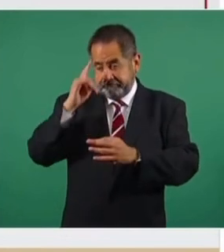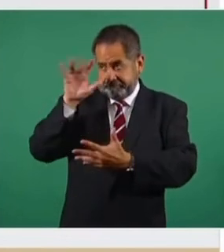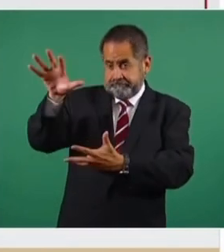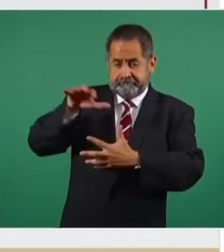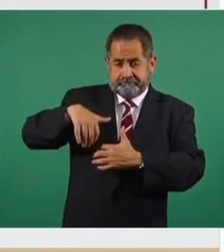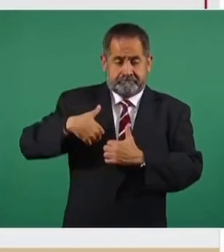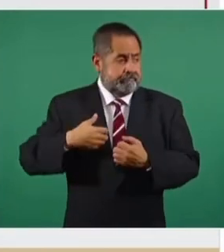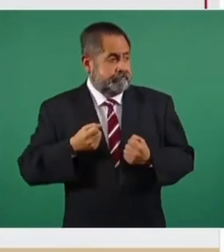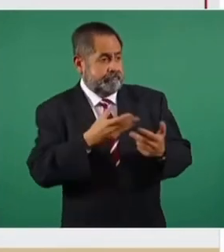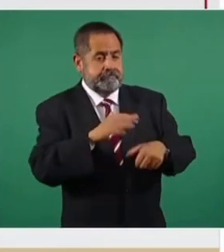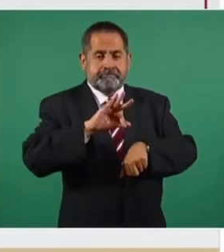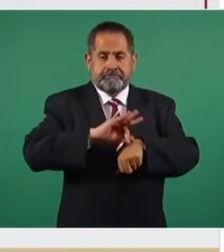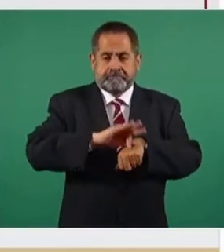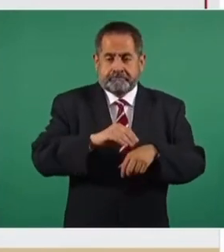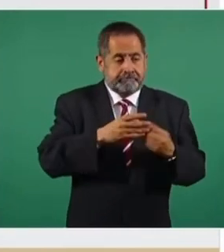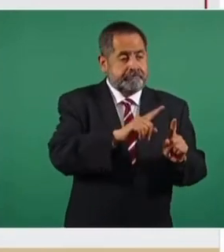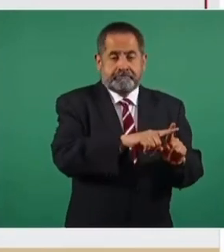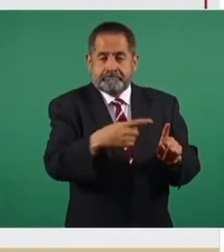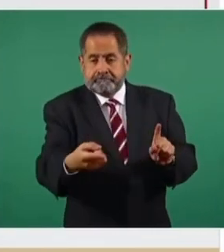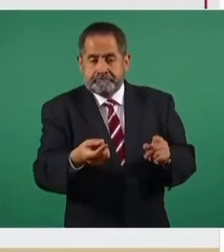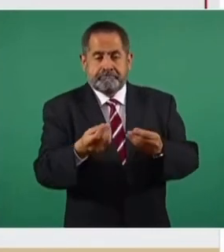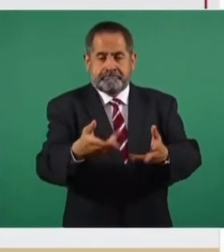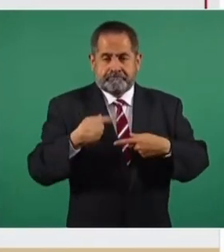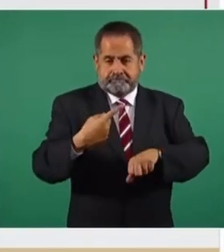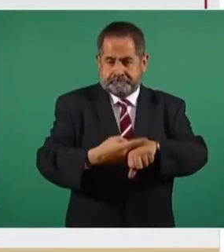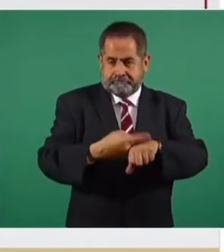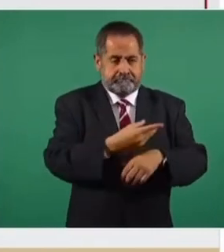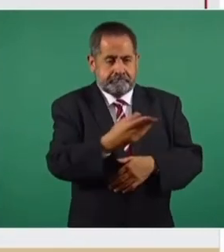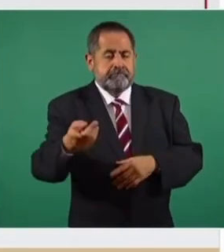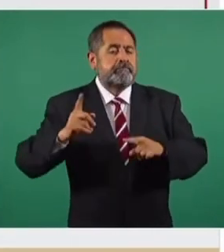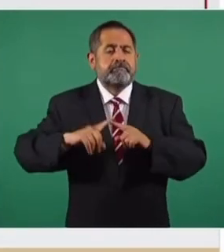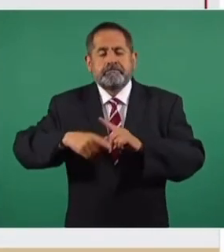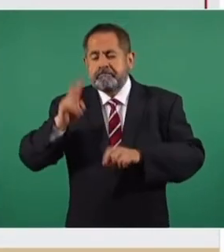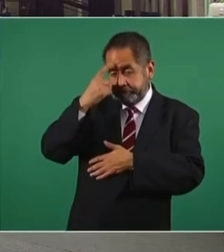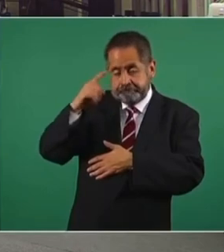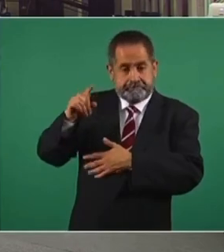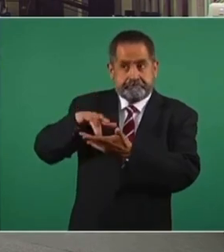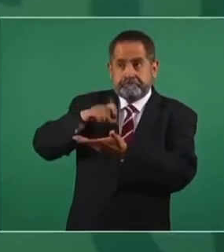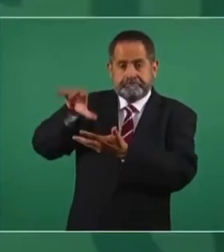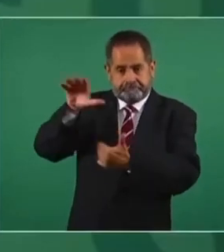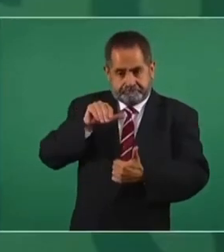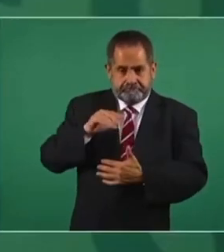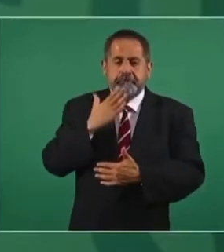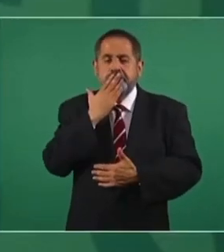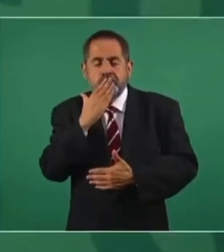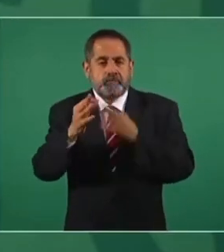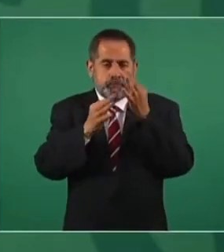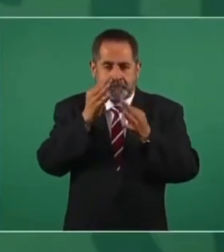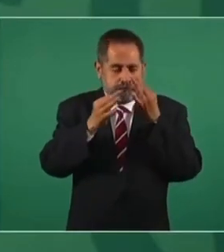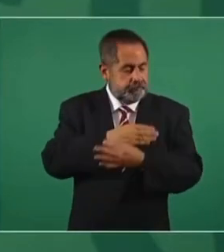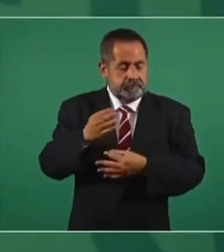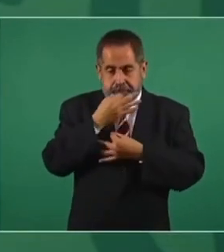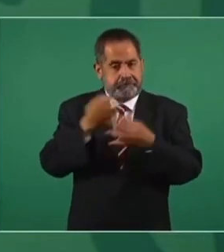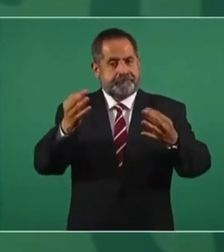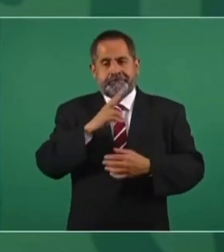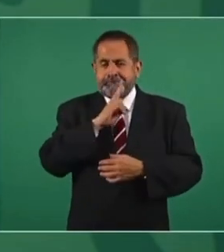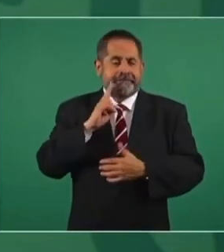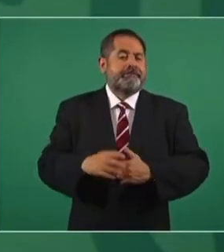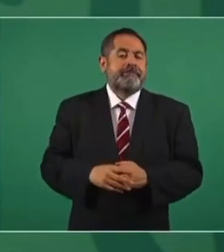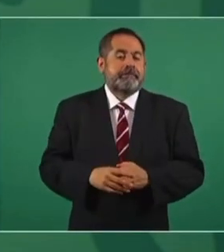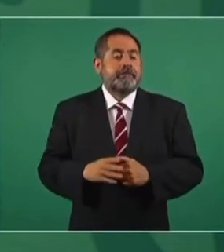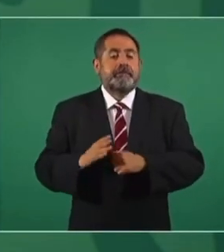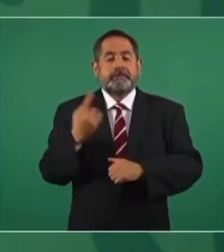almacén a la farmacia y de la farmacia a las manos de los pacientes, estará supervisada de manera meticulosa. Esa es una muy buena noticia, porque